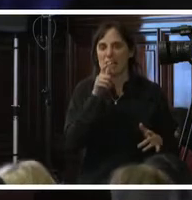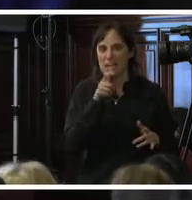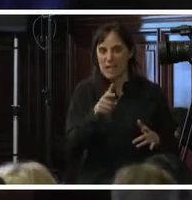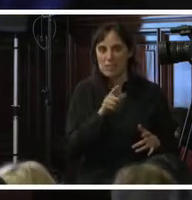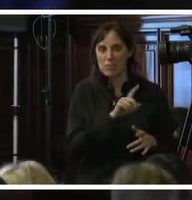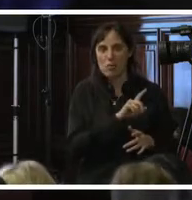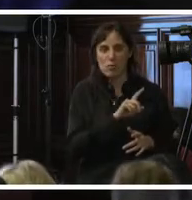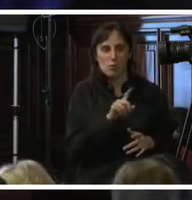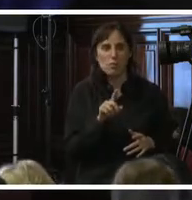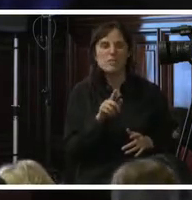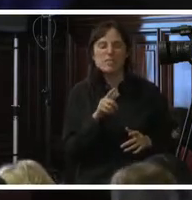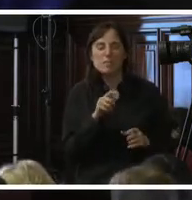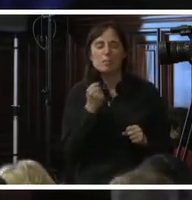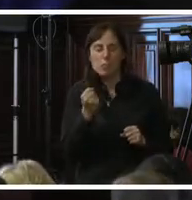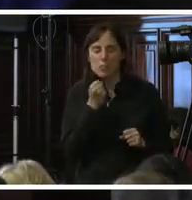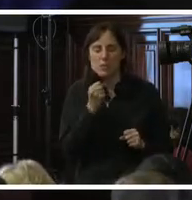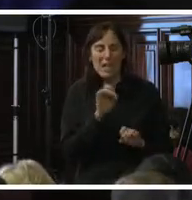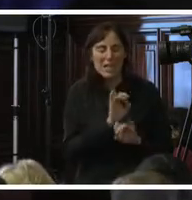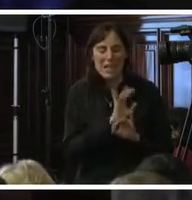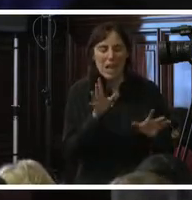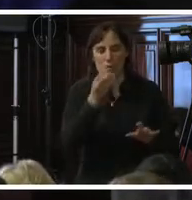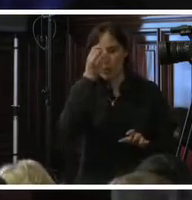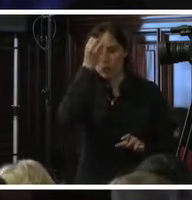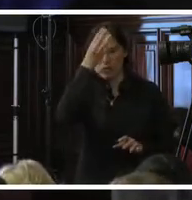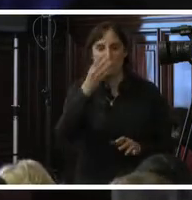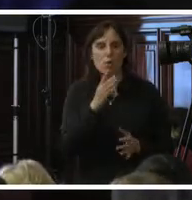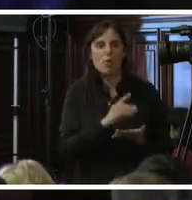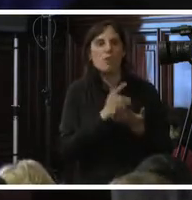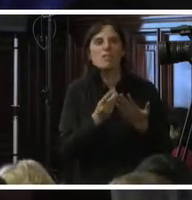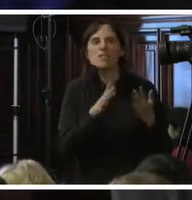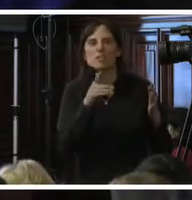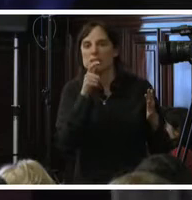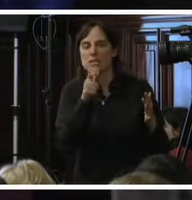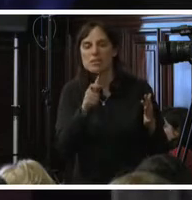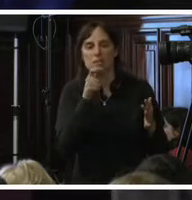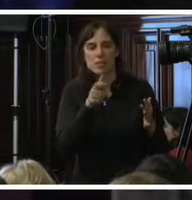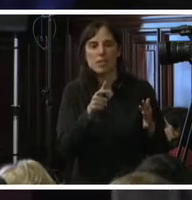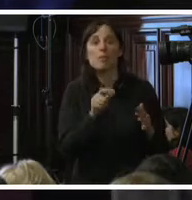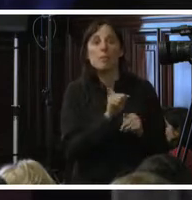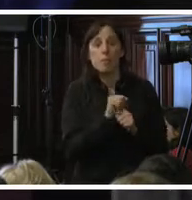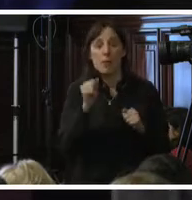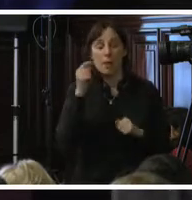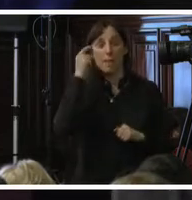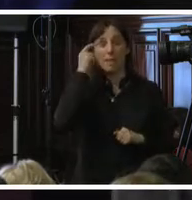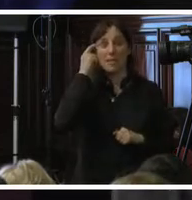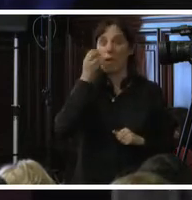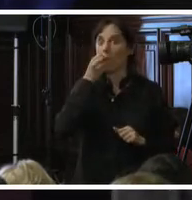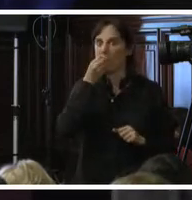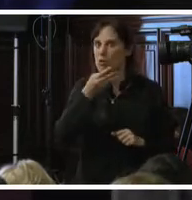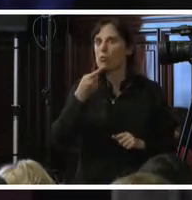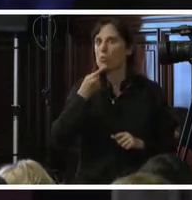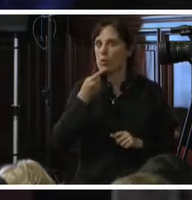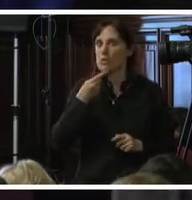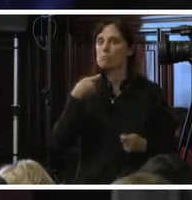que no es. Clarificar ese tipo de elementos conceptuales creo que nos va a ayudar a todos a pensar mejores políticas, a poder